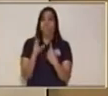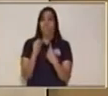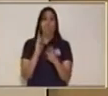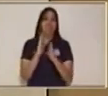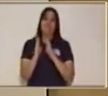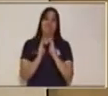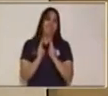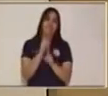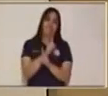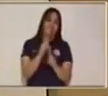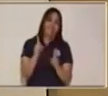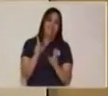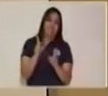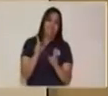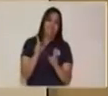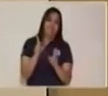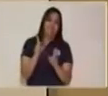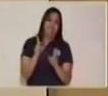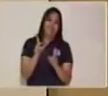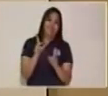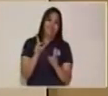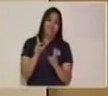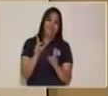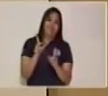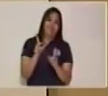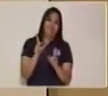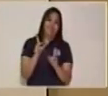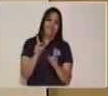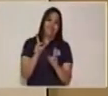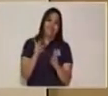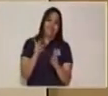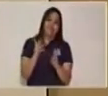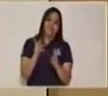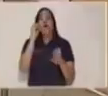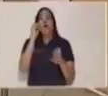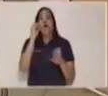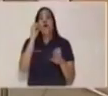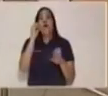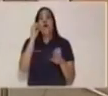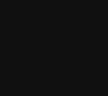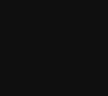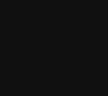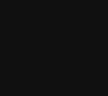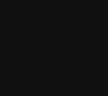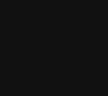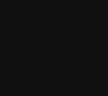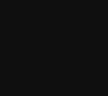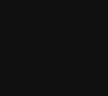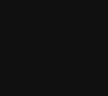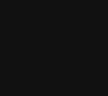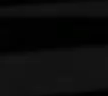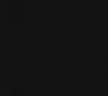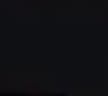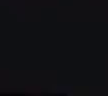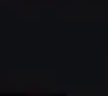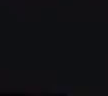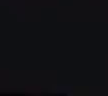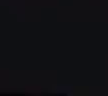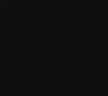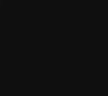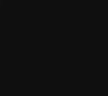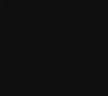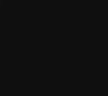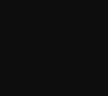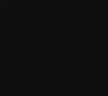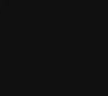idea. De esta manera, nos ayuda a enlazar con cada